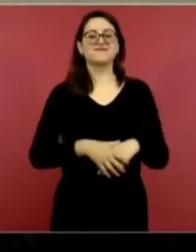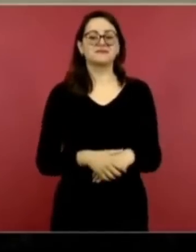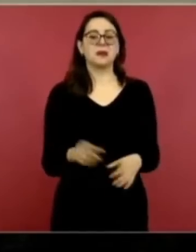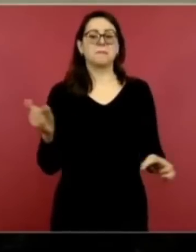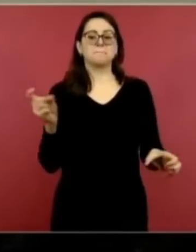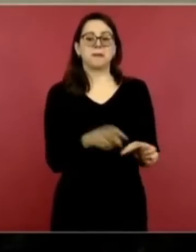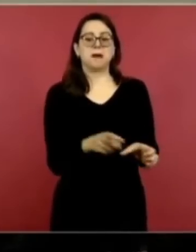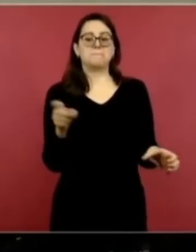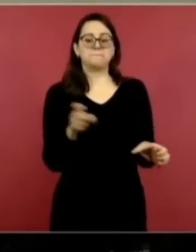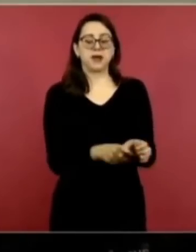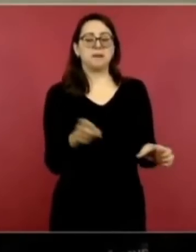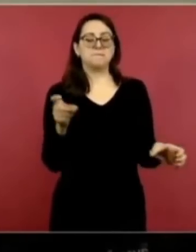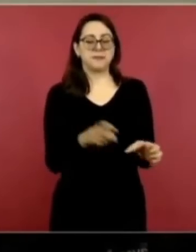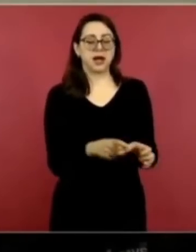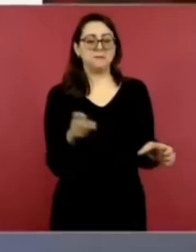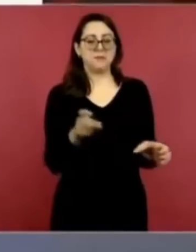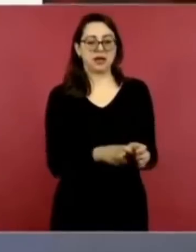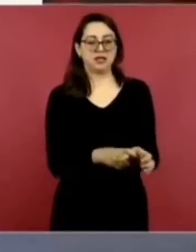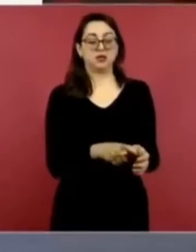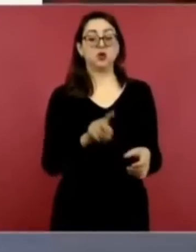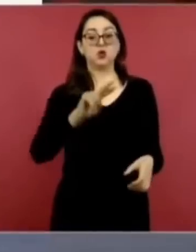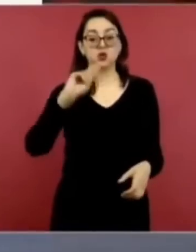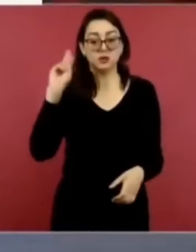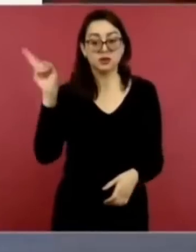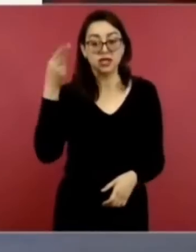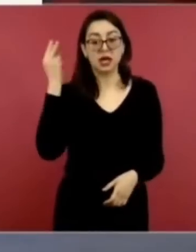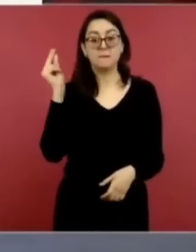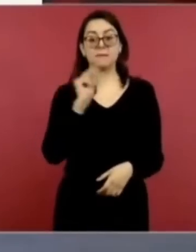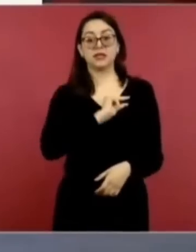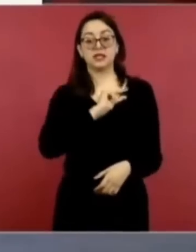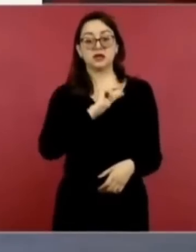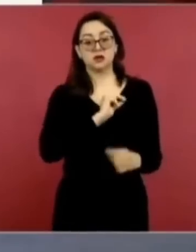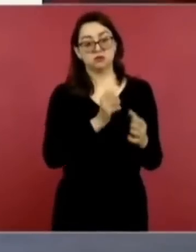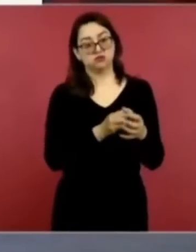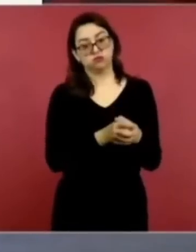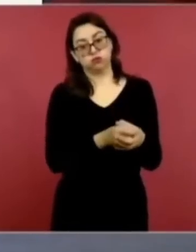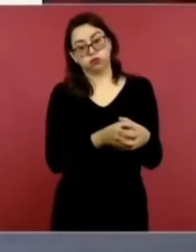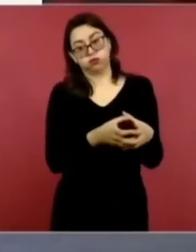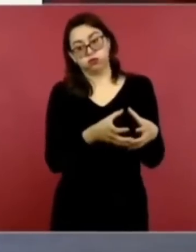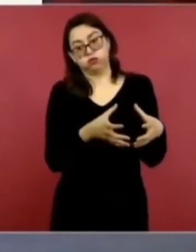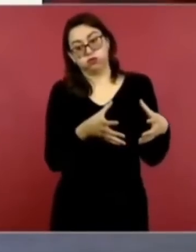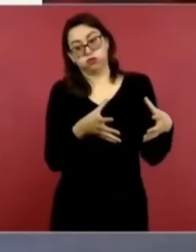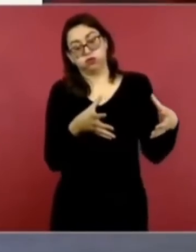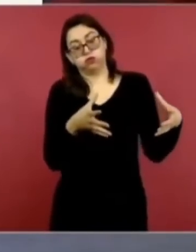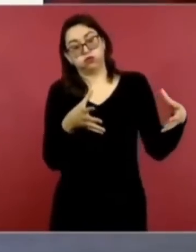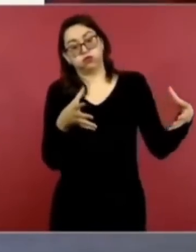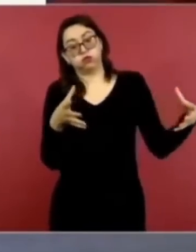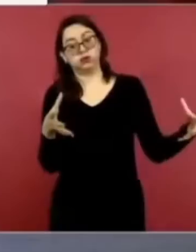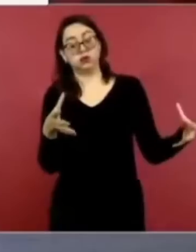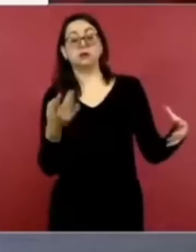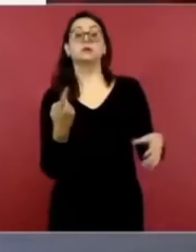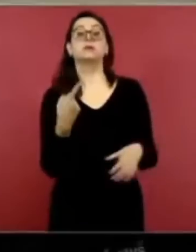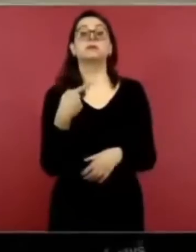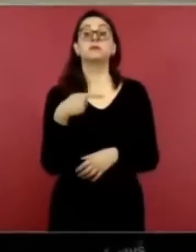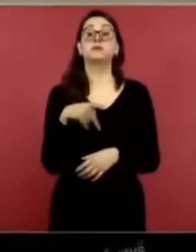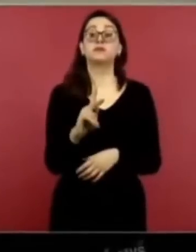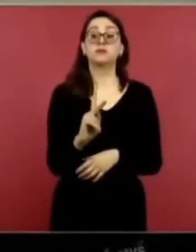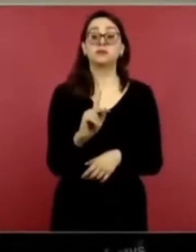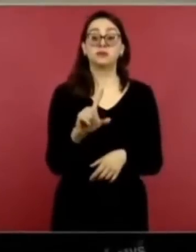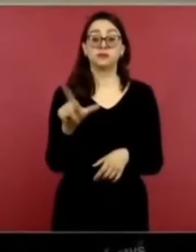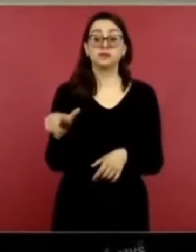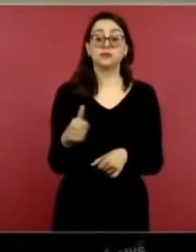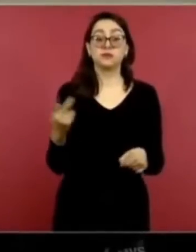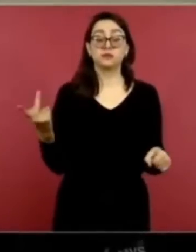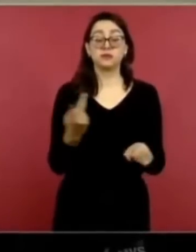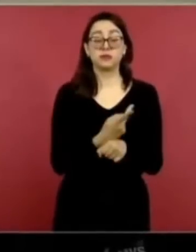cuando empezaron a proliferar las universidades privadas, creció la matrícula. Pero llegó un momento en que